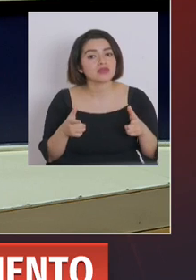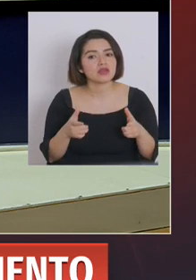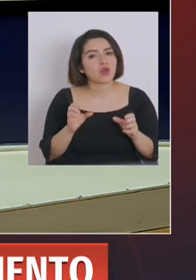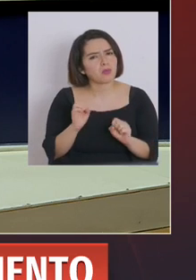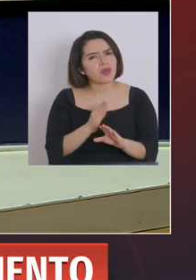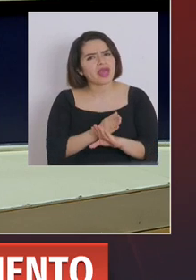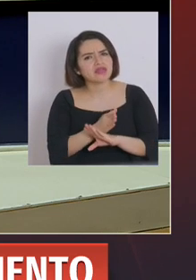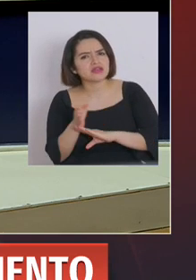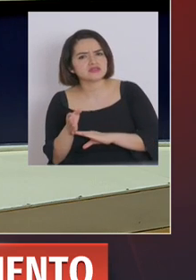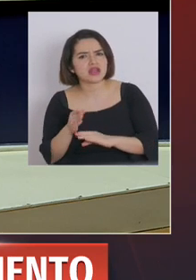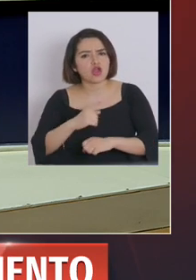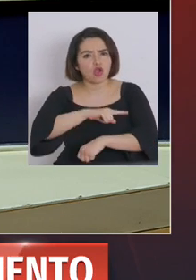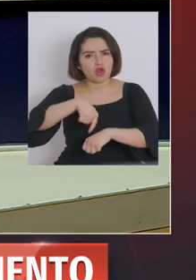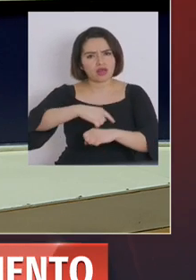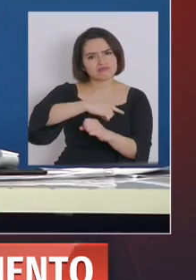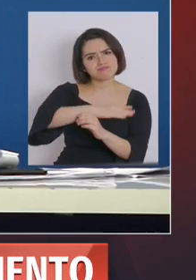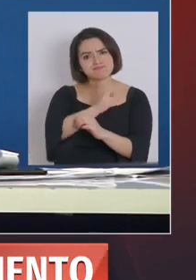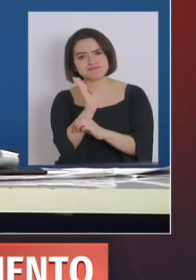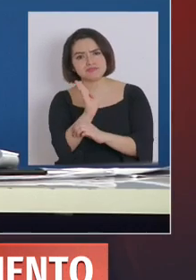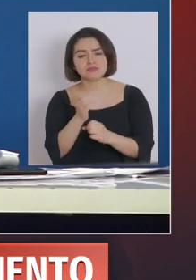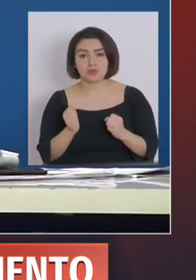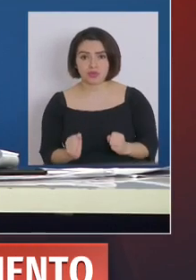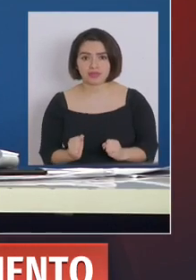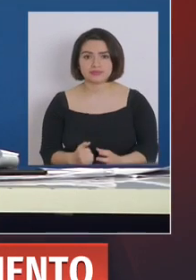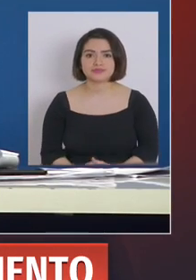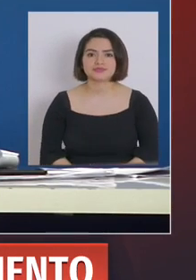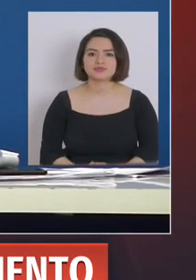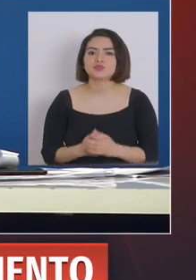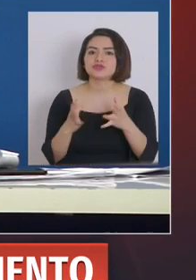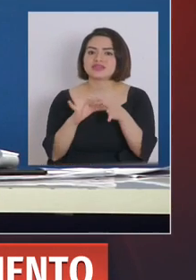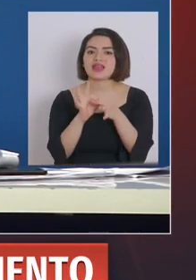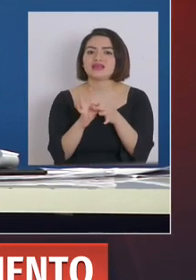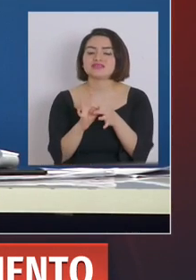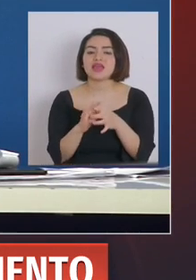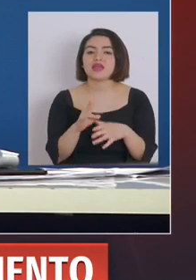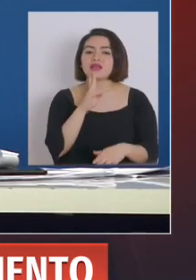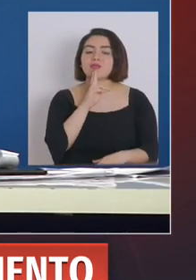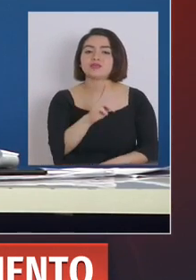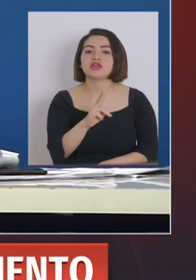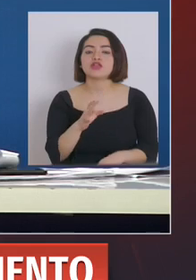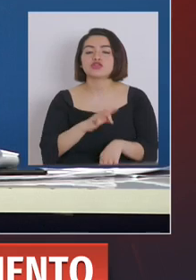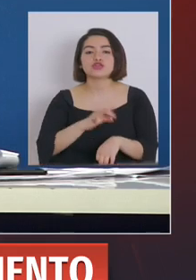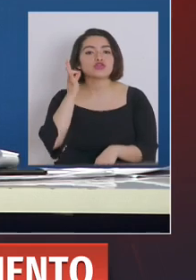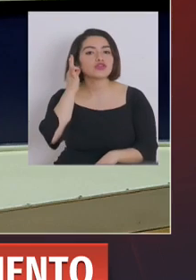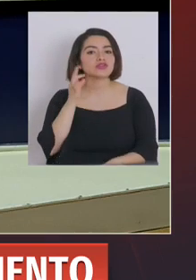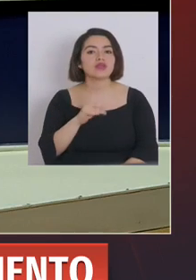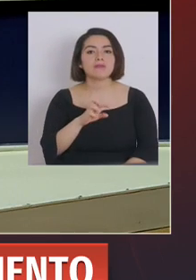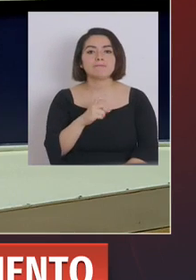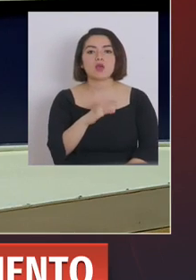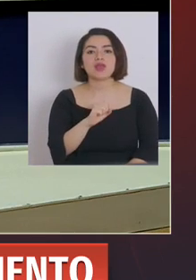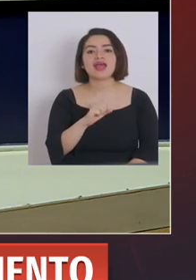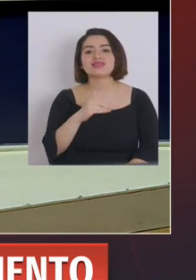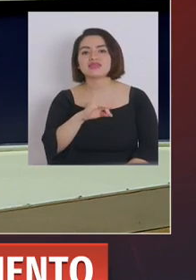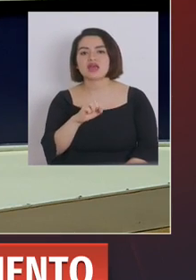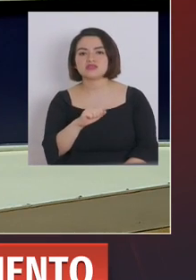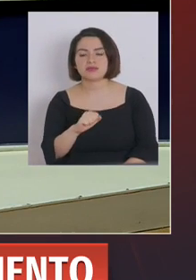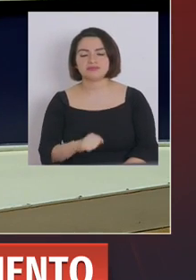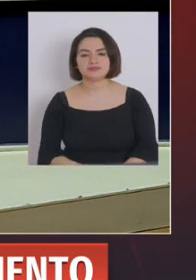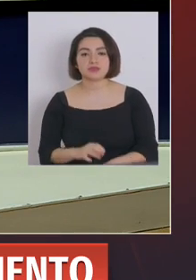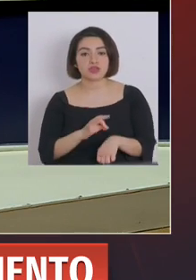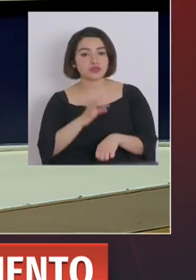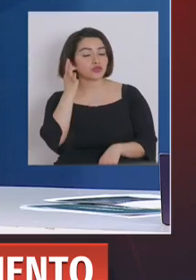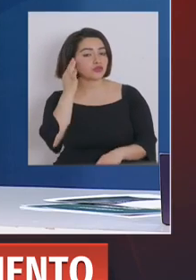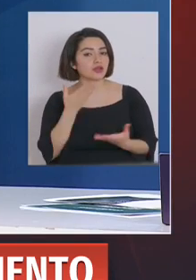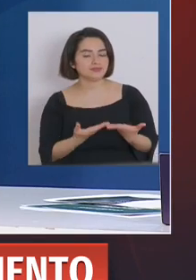el comienzo de esta medida? Muchas gracias. Esta pregunta la contestará la doctora Paula Daza. Doctora Daza, por favor.